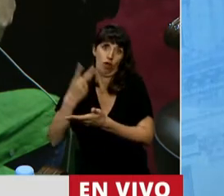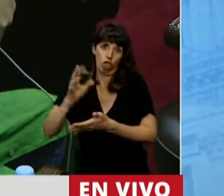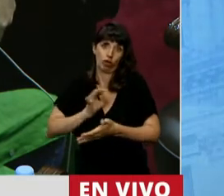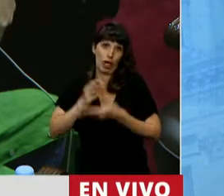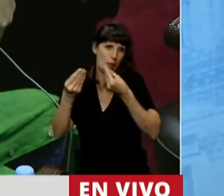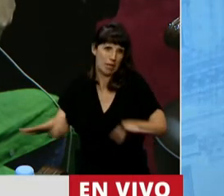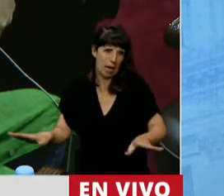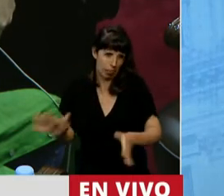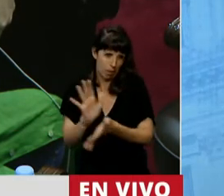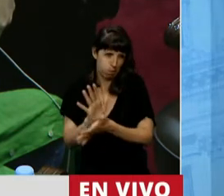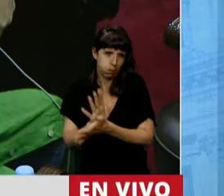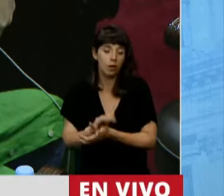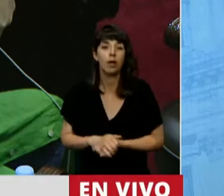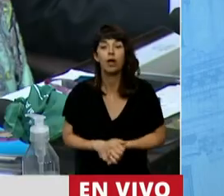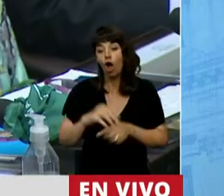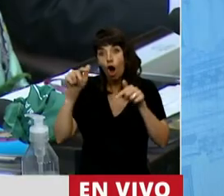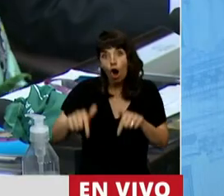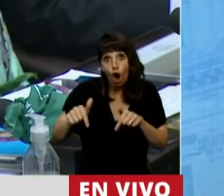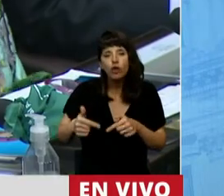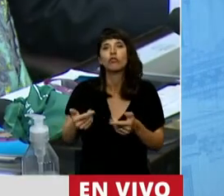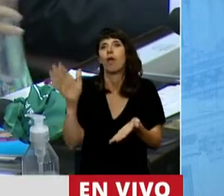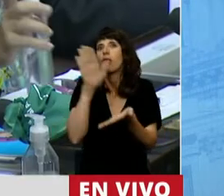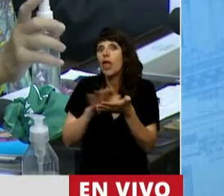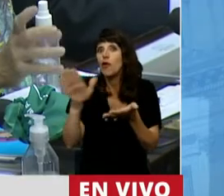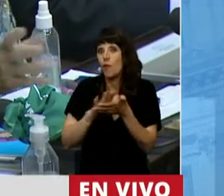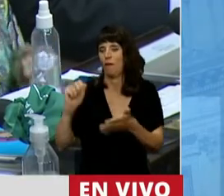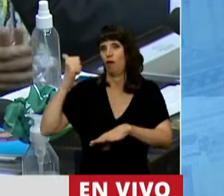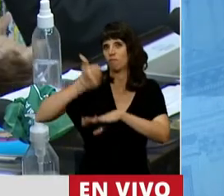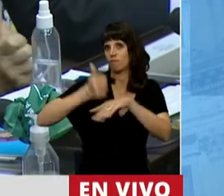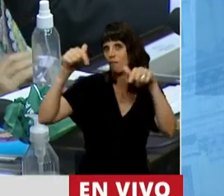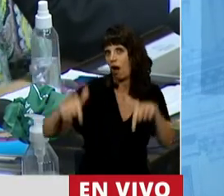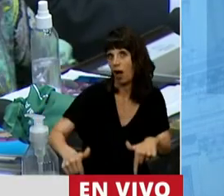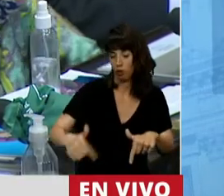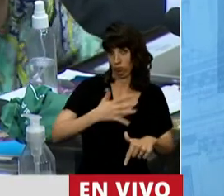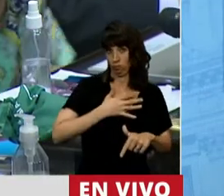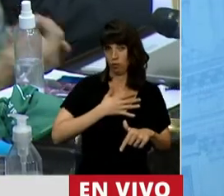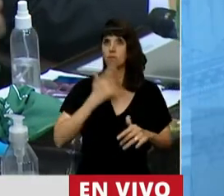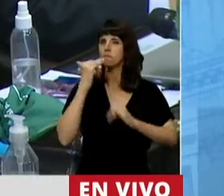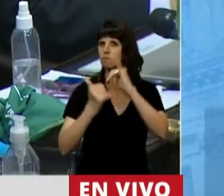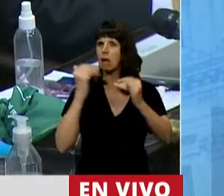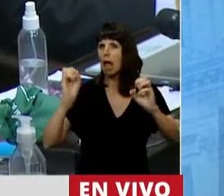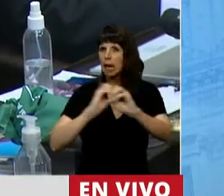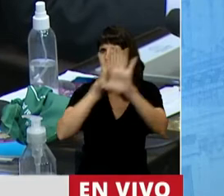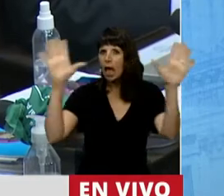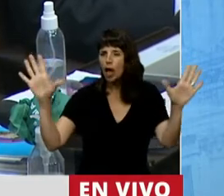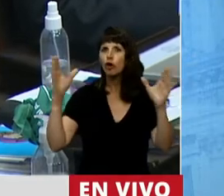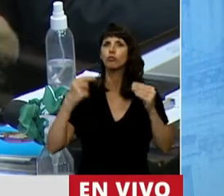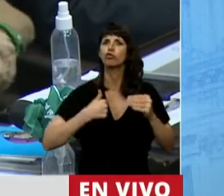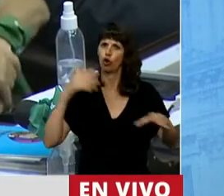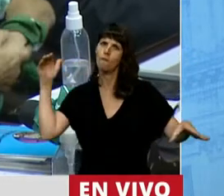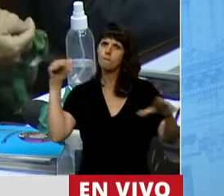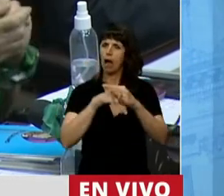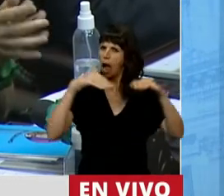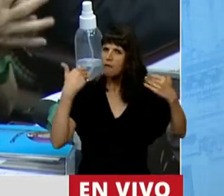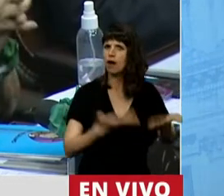Creo que hoy estamos nuevamente aquí y en mi caso expresando con toda claridad que voy a votar por